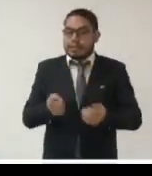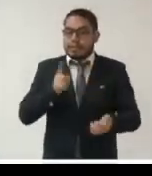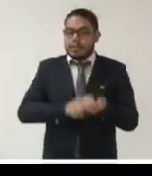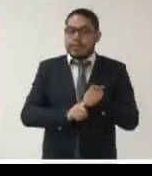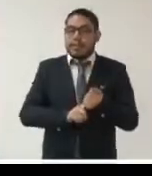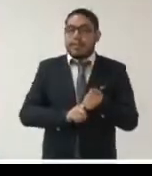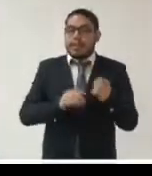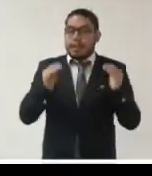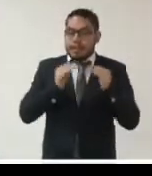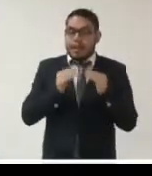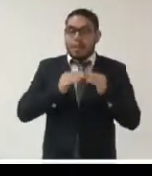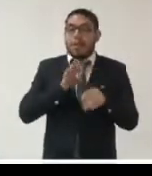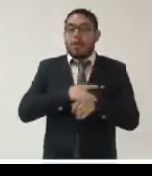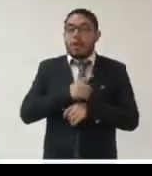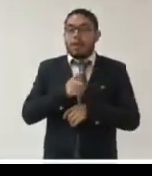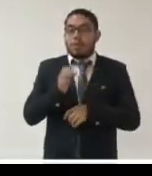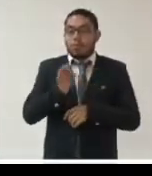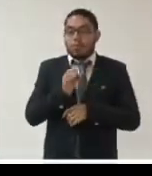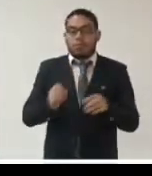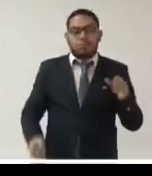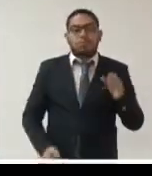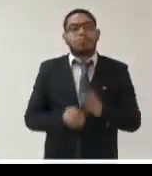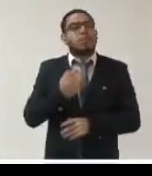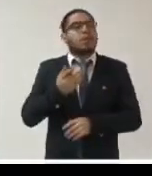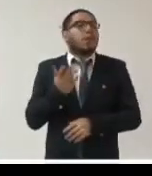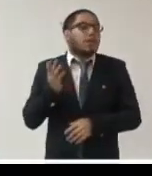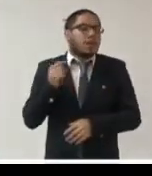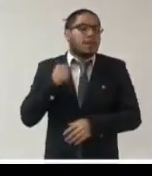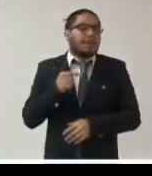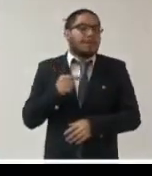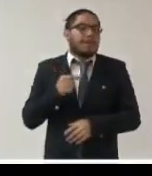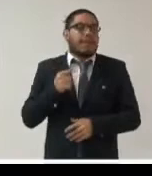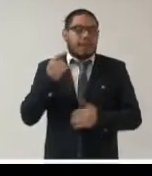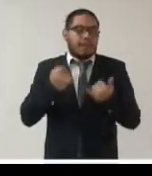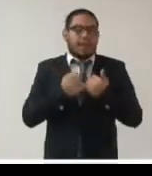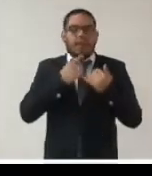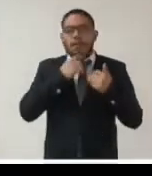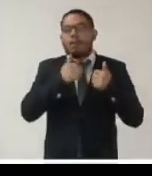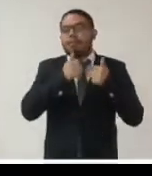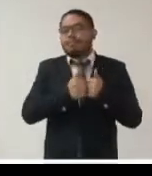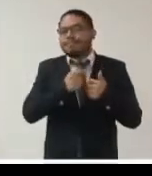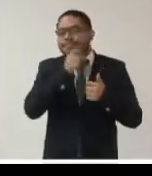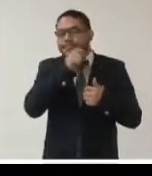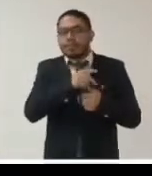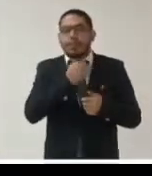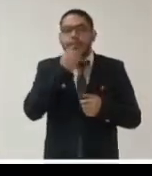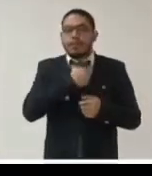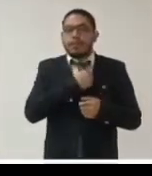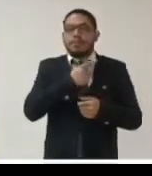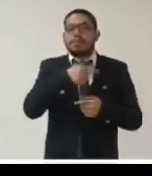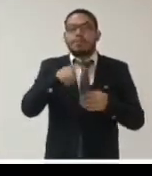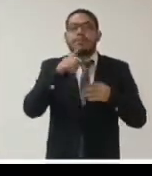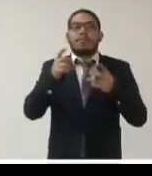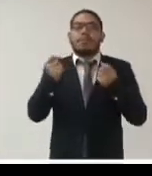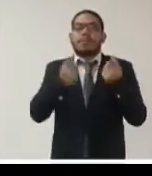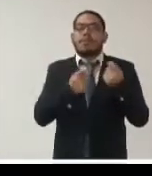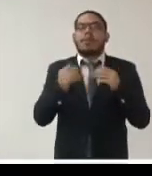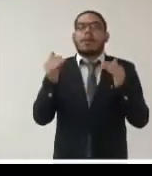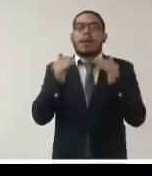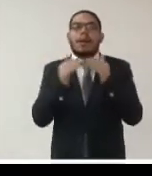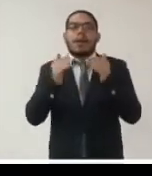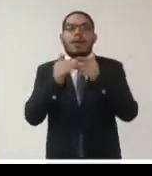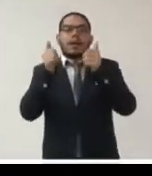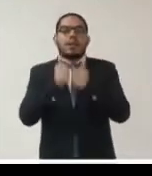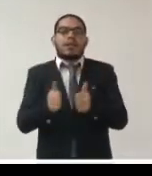remoto porque seguramente esta nueva forma de trabajo también llegó para quedarse en general el trabajo en remoto se ha